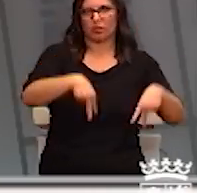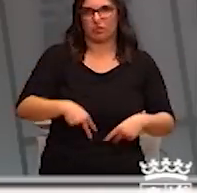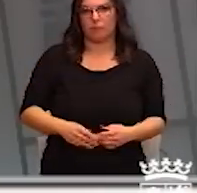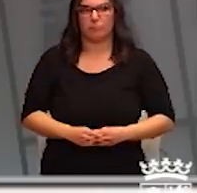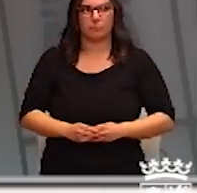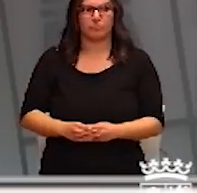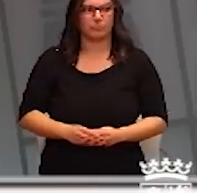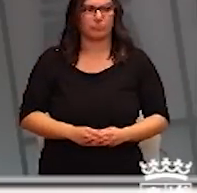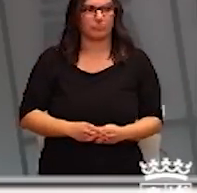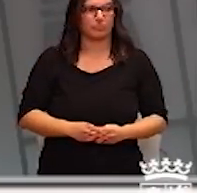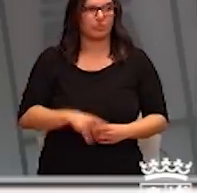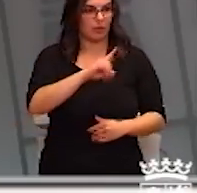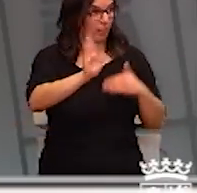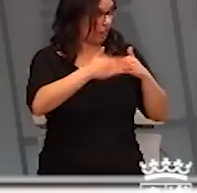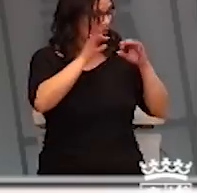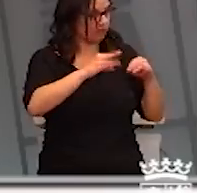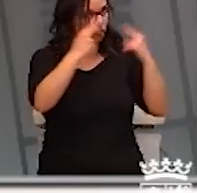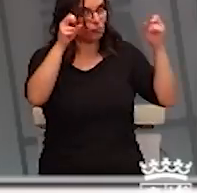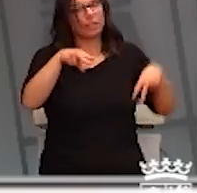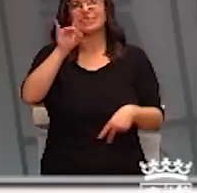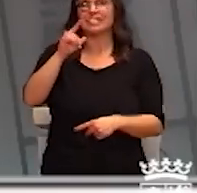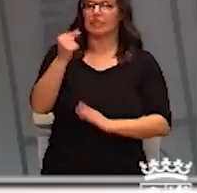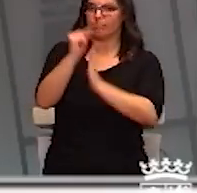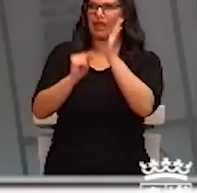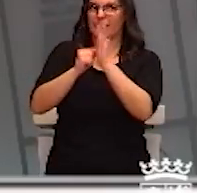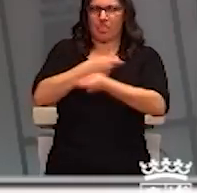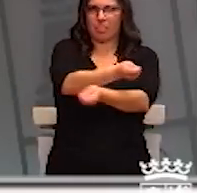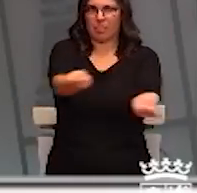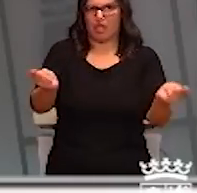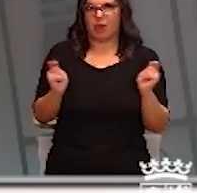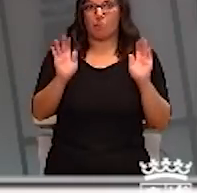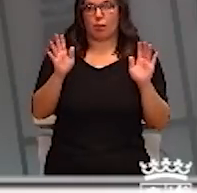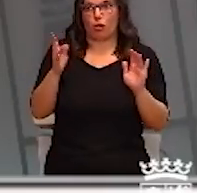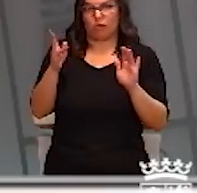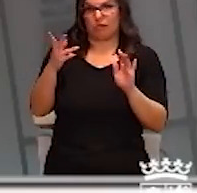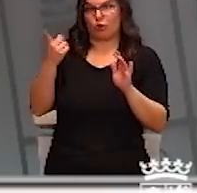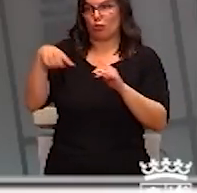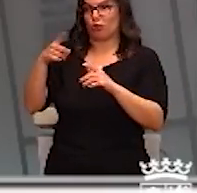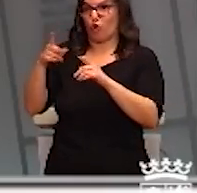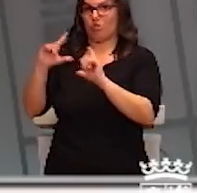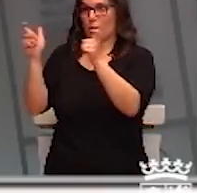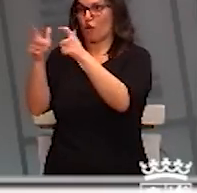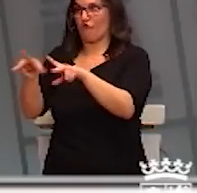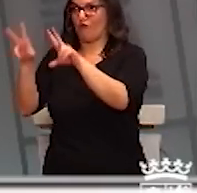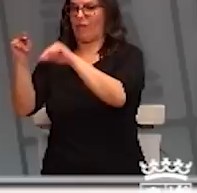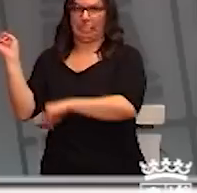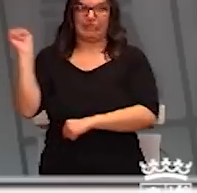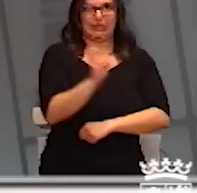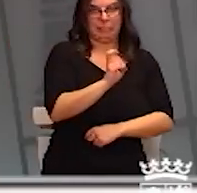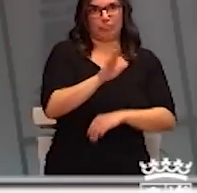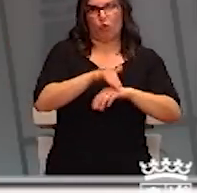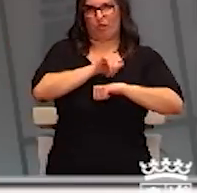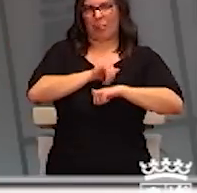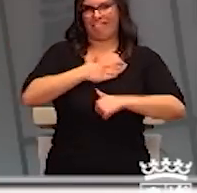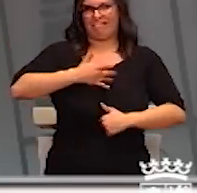Os pasaremos las medidas concretas porque ya te digo que nos hemos levantado sin haberlas cerrado del todo, por no haceros esperar más.